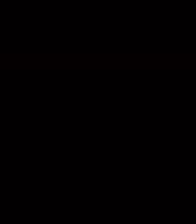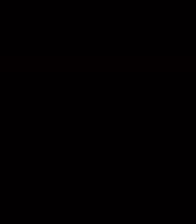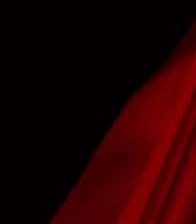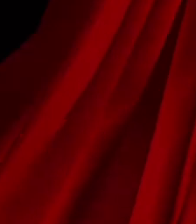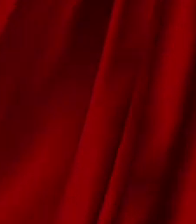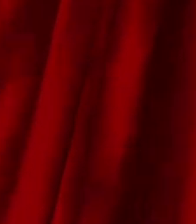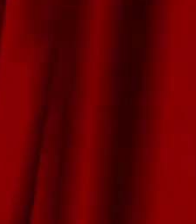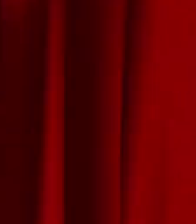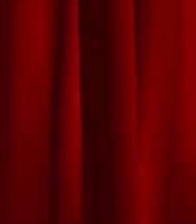aplauda.